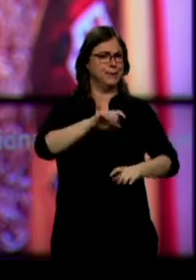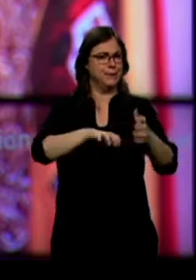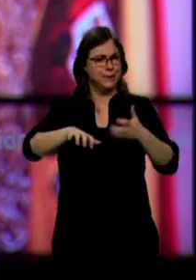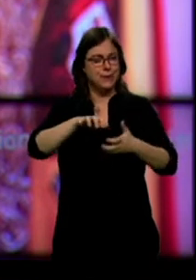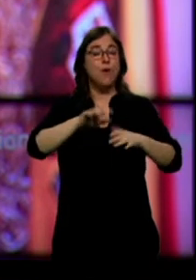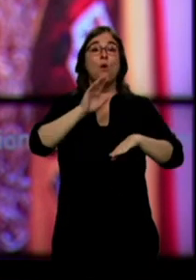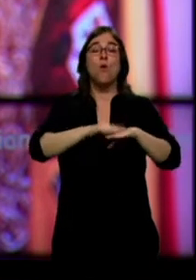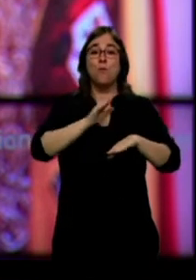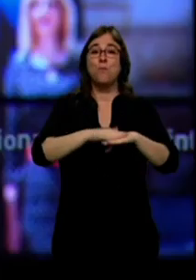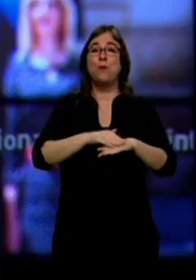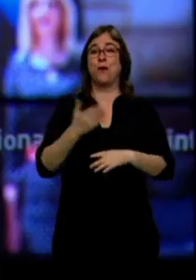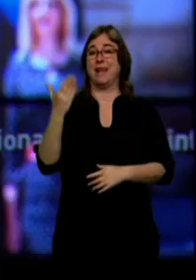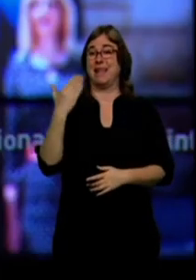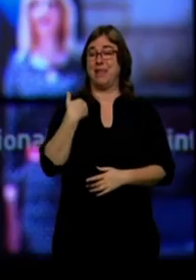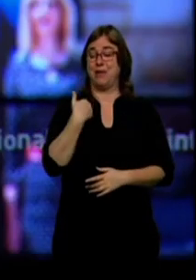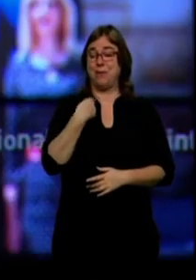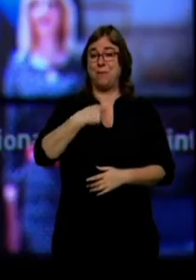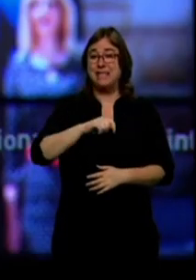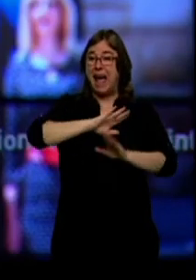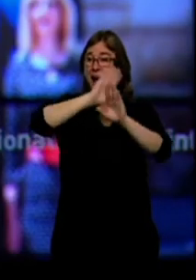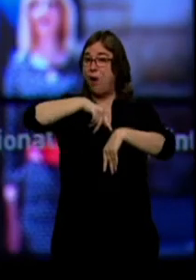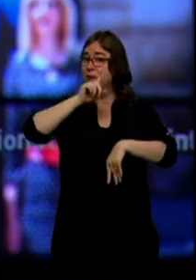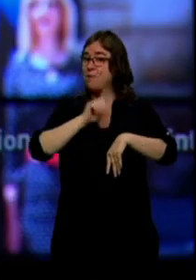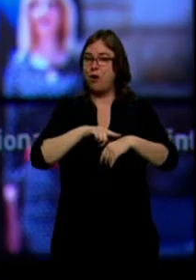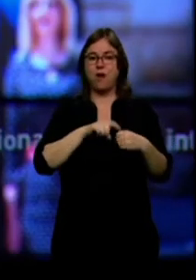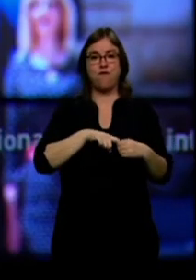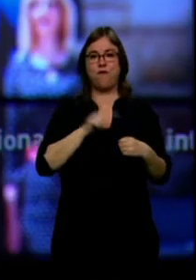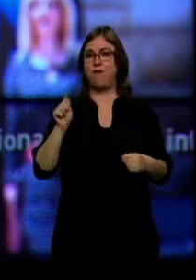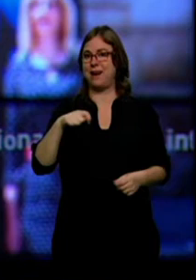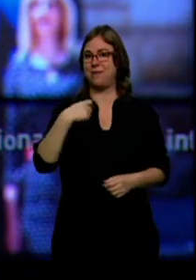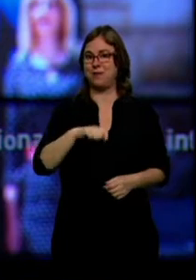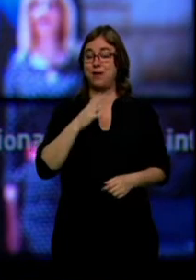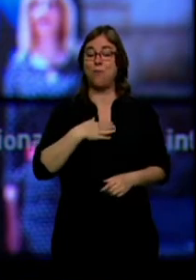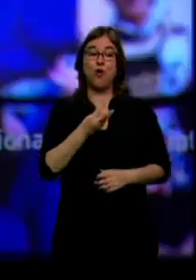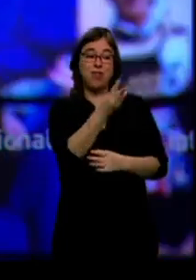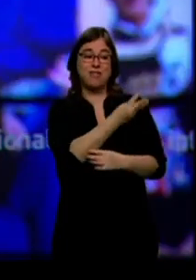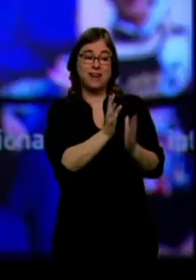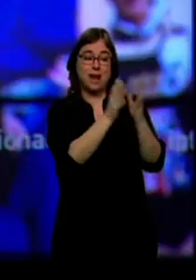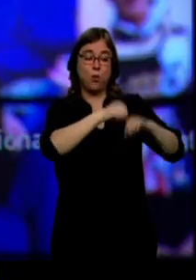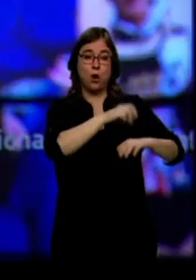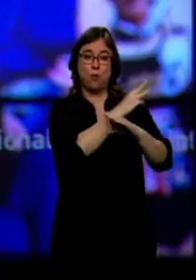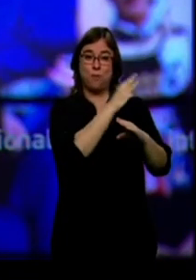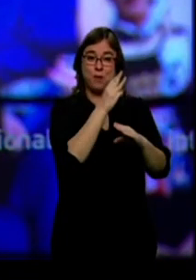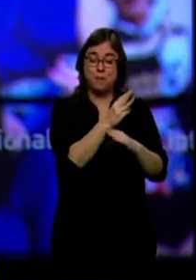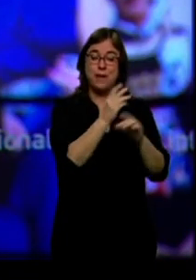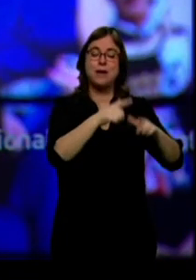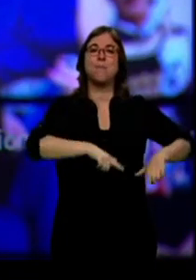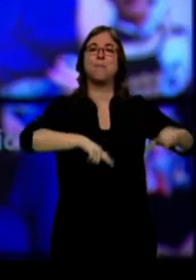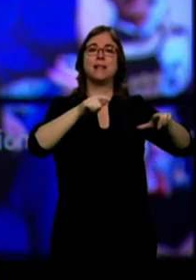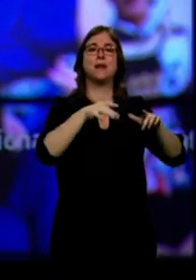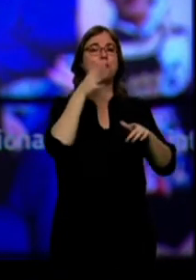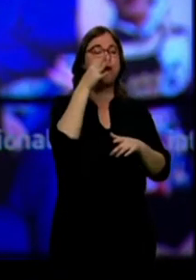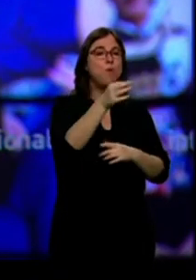Rey, se quedaba a última hora fuera de la presidencia por el acuerdo a tres bandas entre PP, Plataforma del Pueblo Soriano y Ciudadanos.